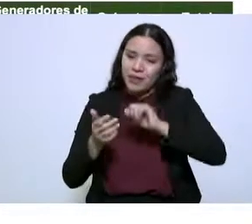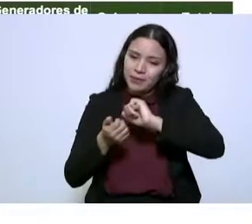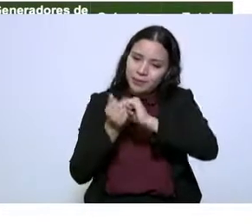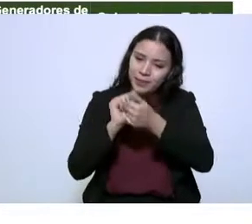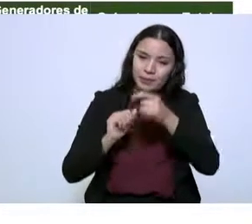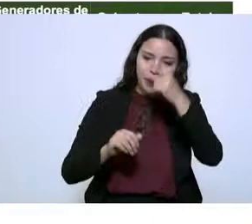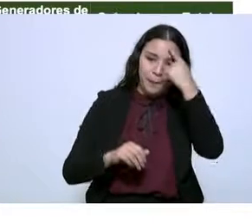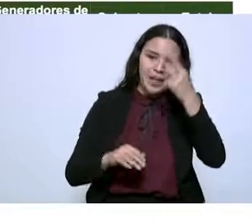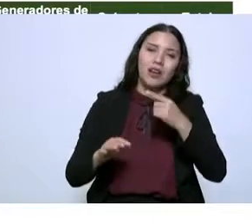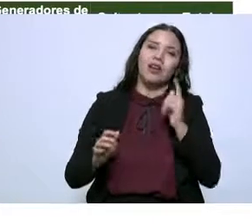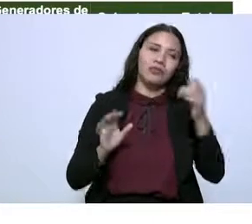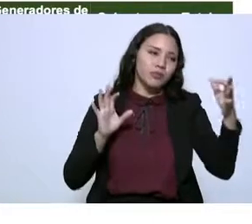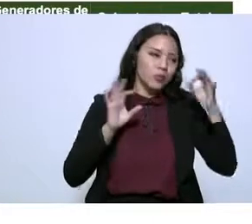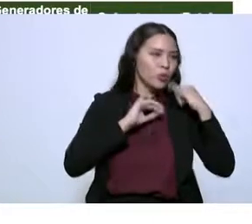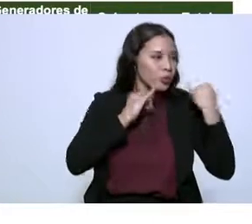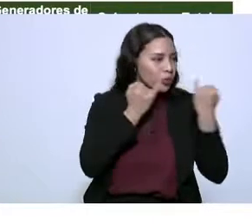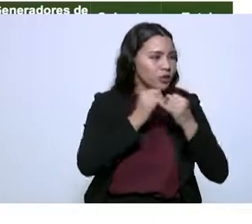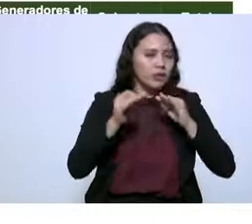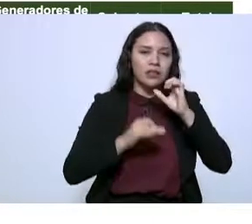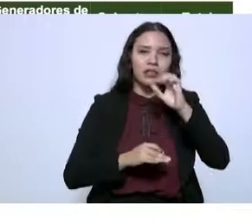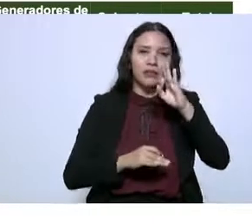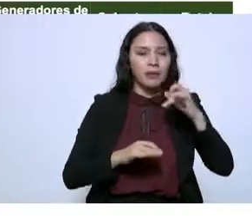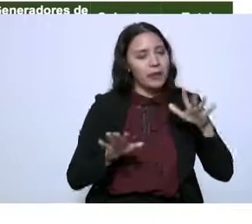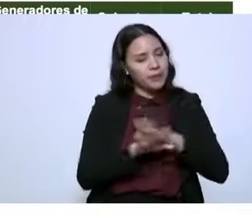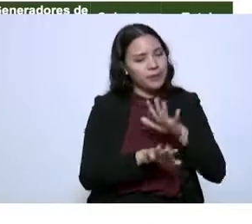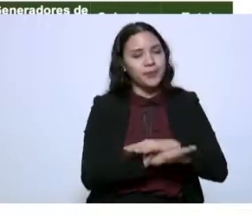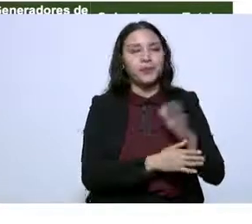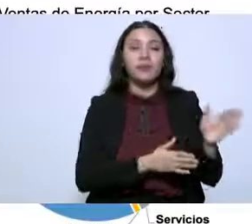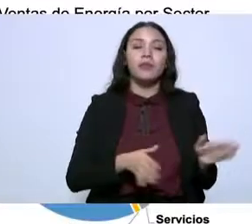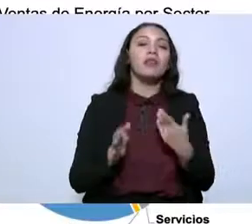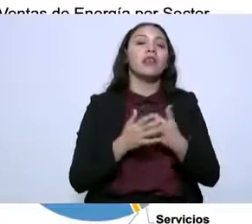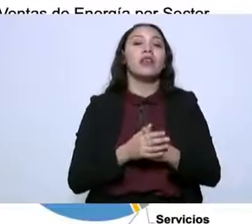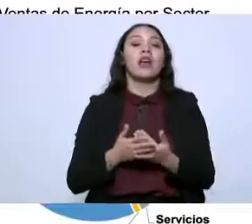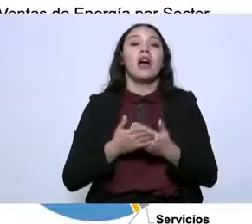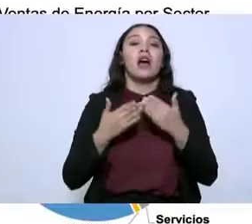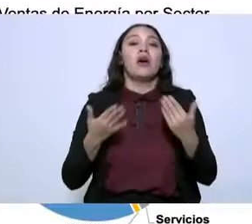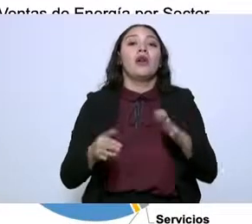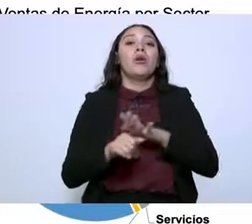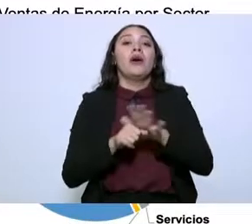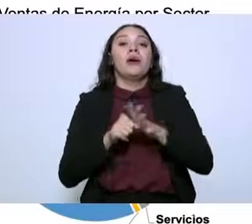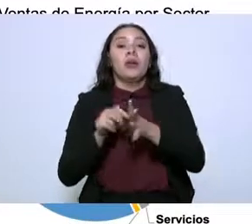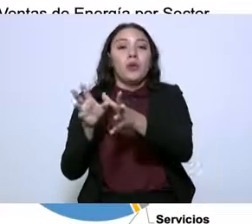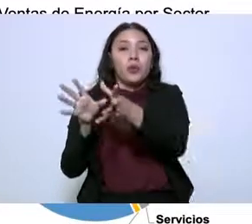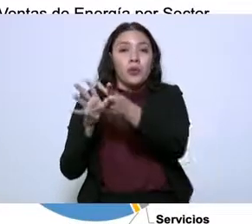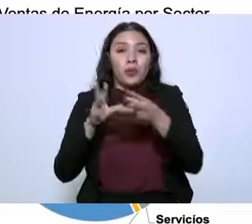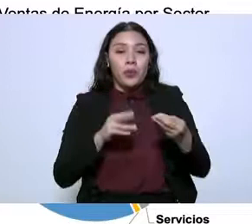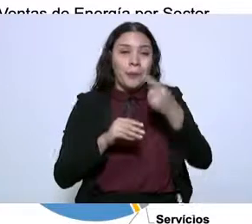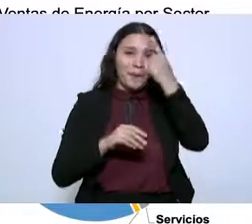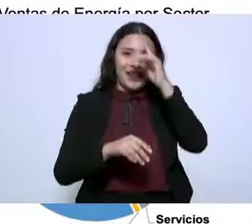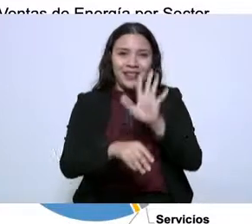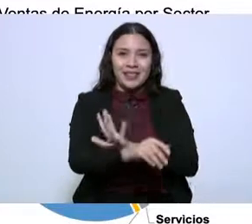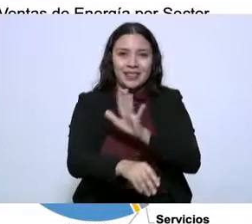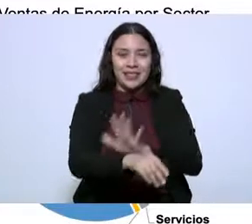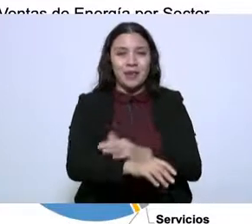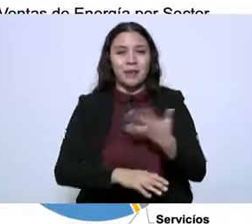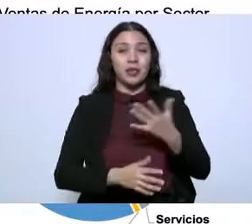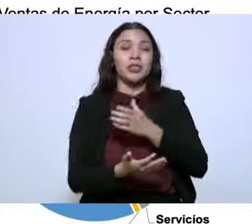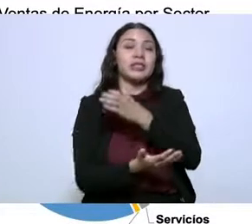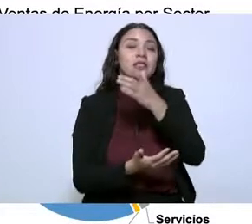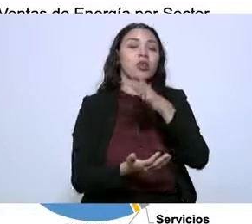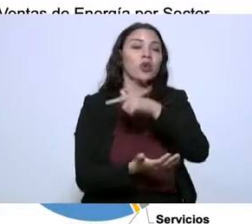CFE. La que sigue, el consumo se focaliza en seis